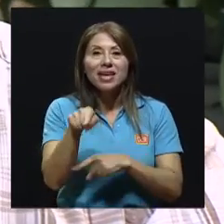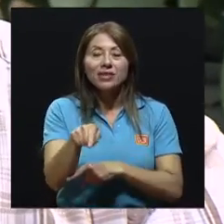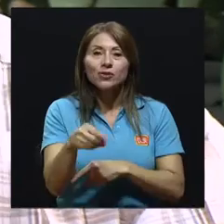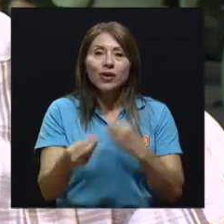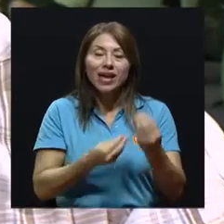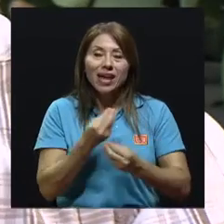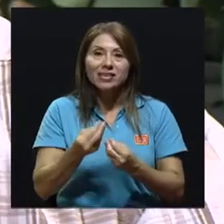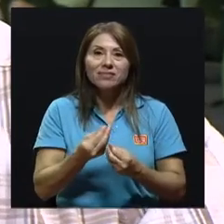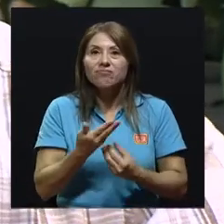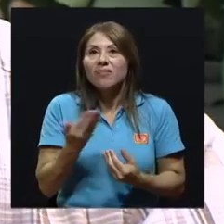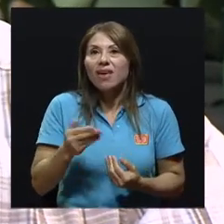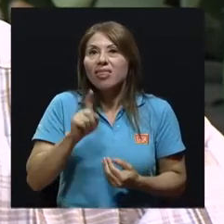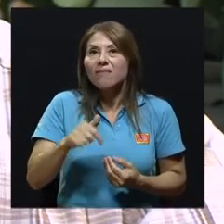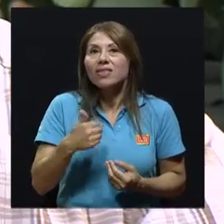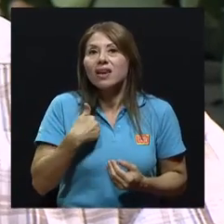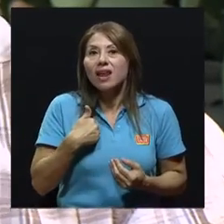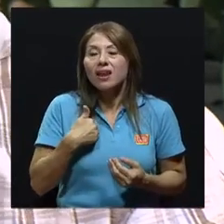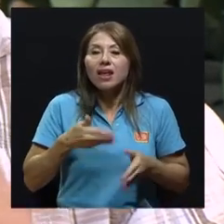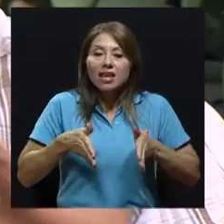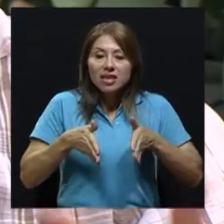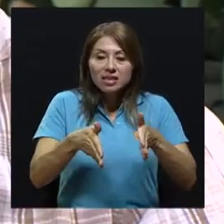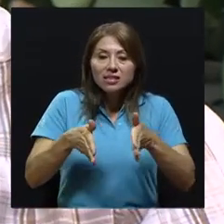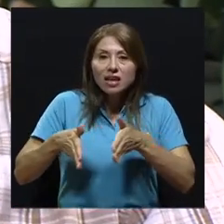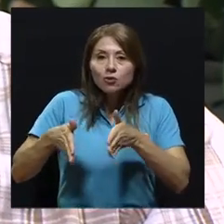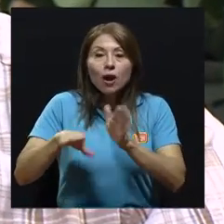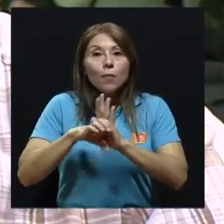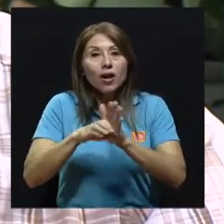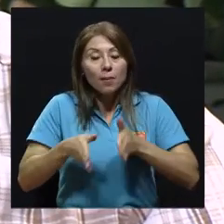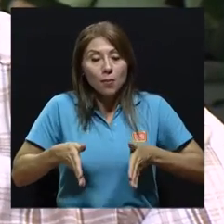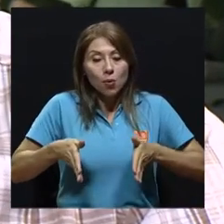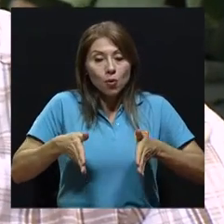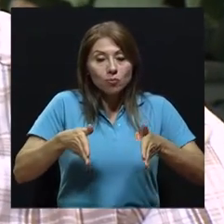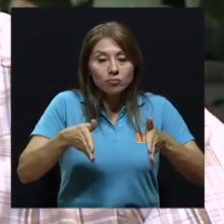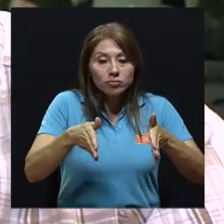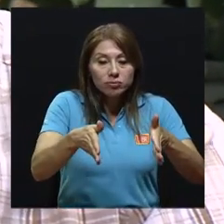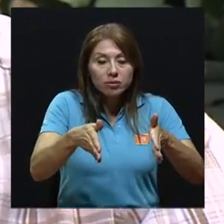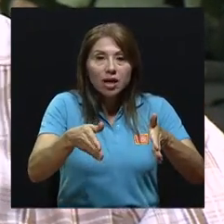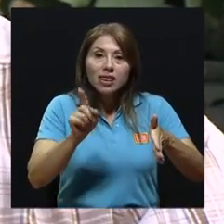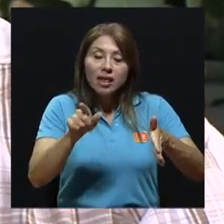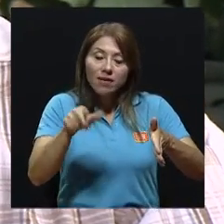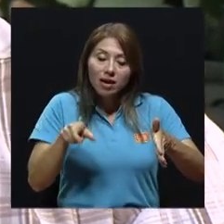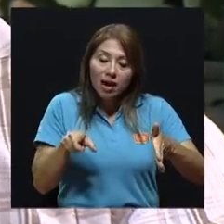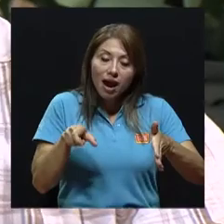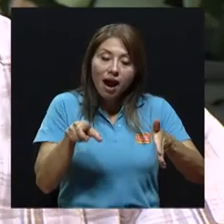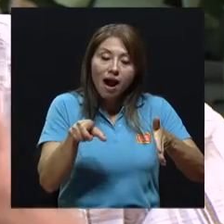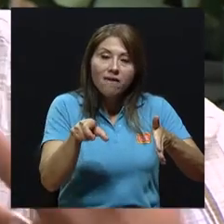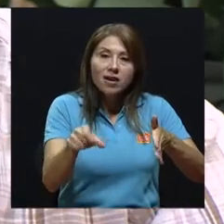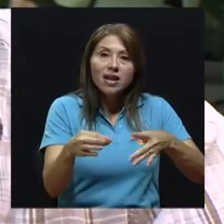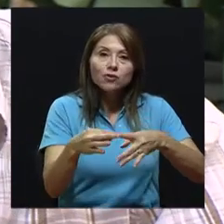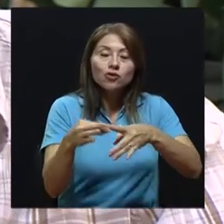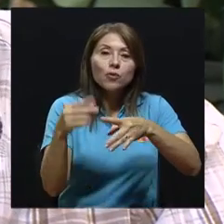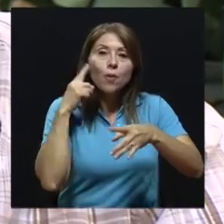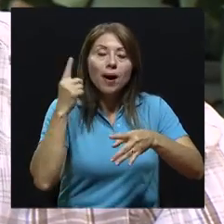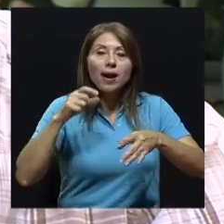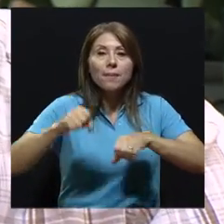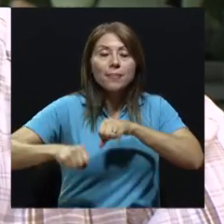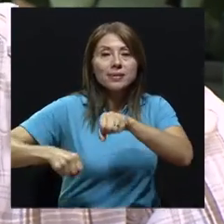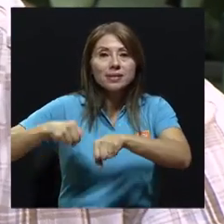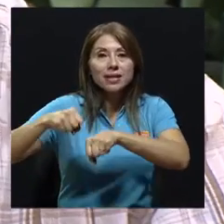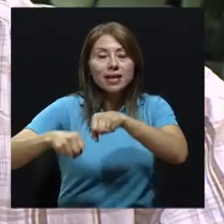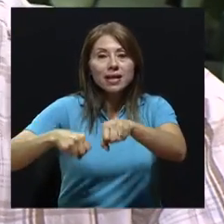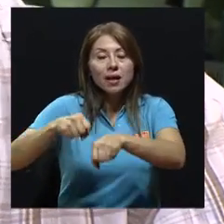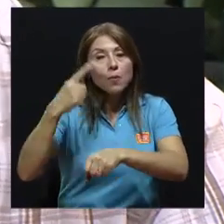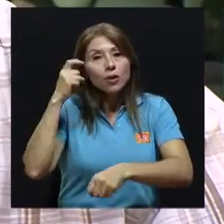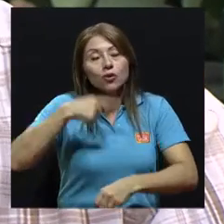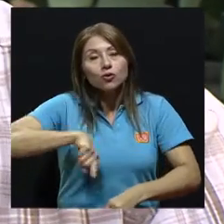que hay que tener para lograr eso, tener cabines exclusivos para los sistemas de transporte público, para tener ciclovías, para que los,